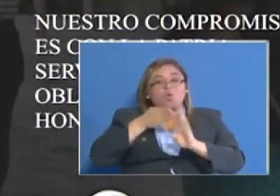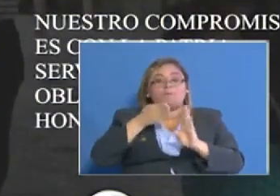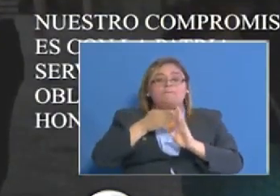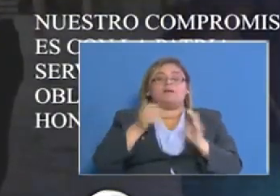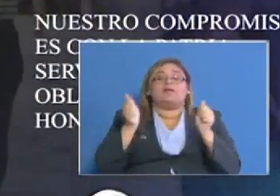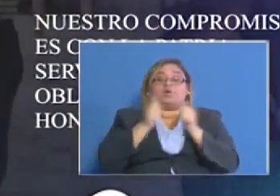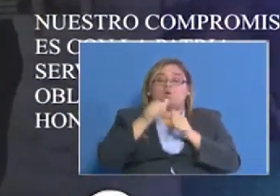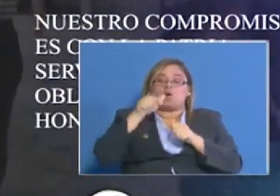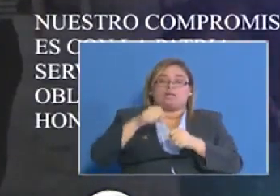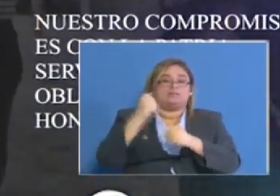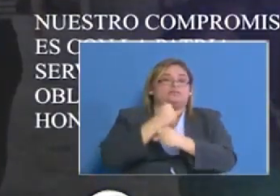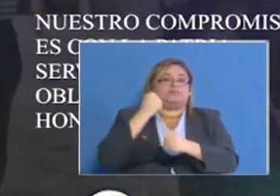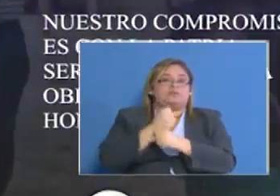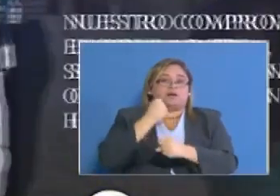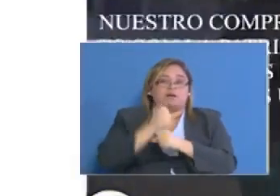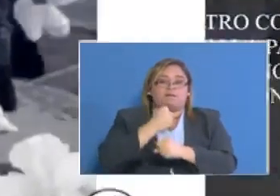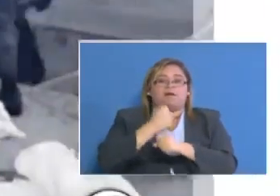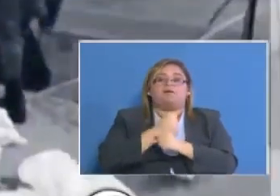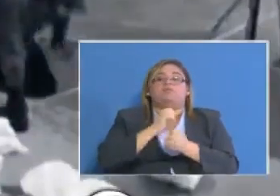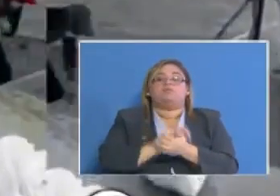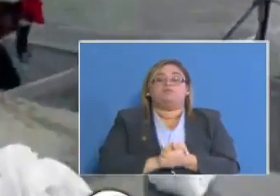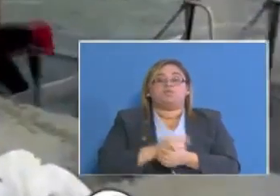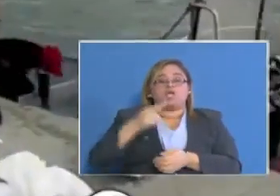imposible tarea y lo estamos haciendo